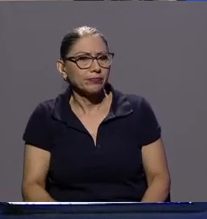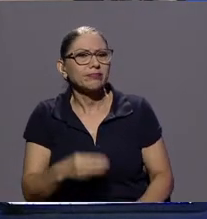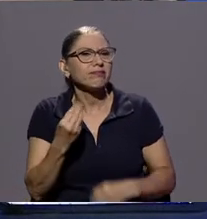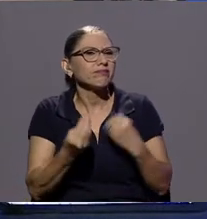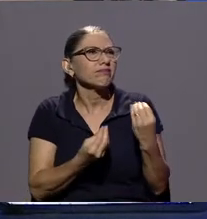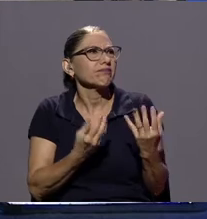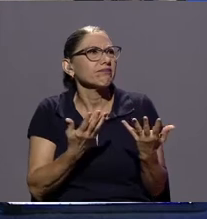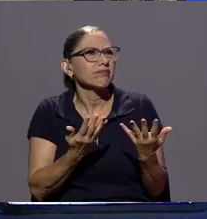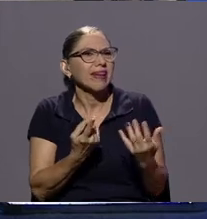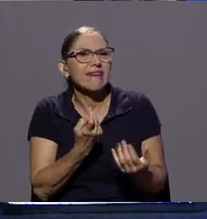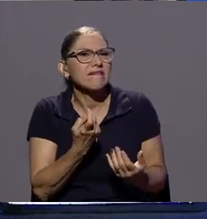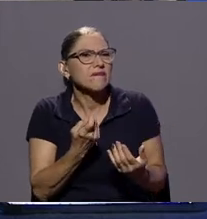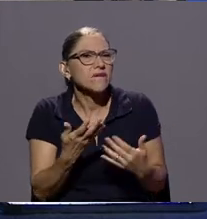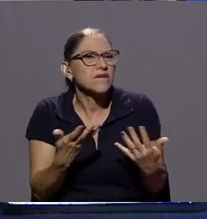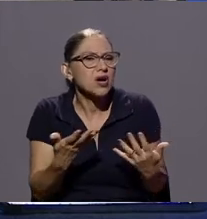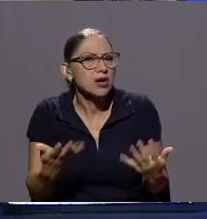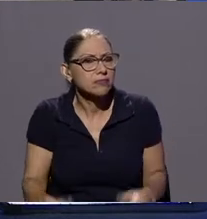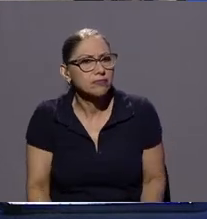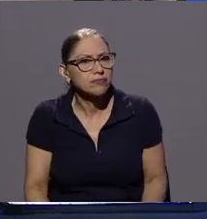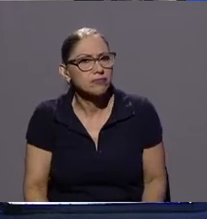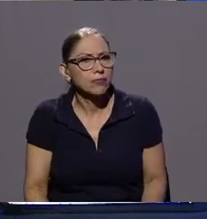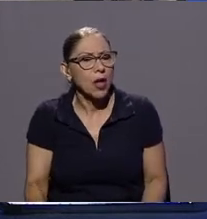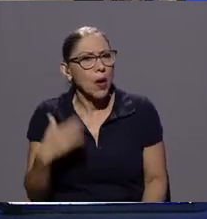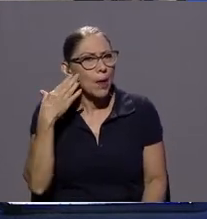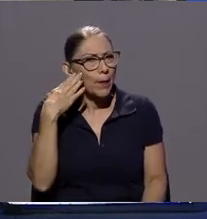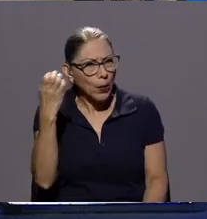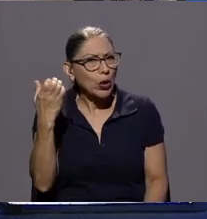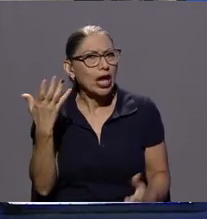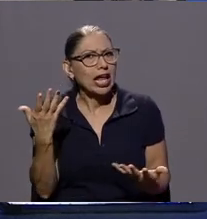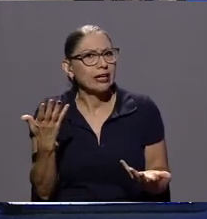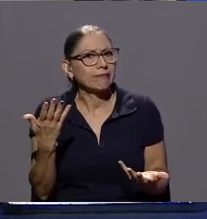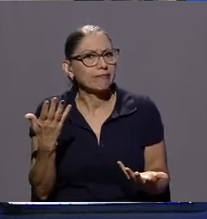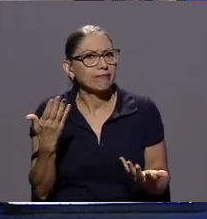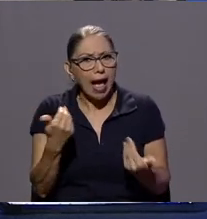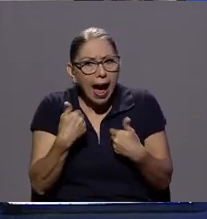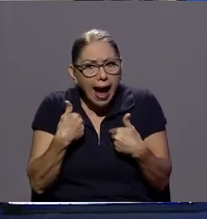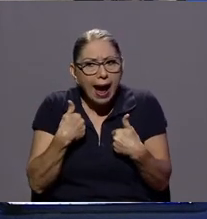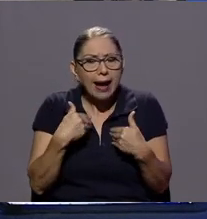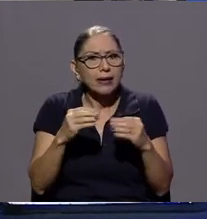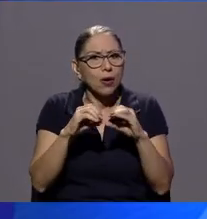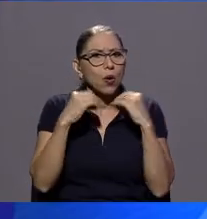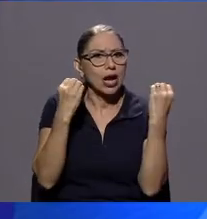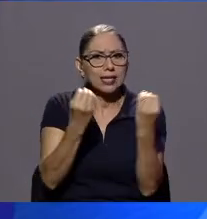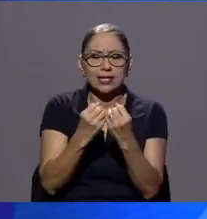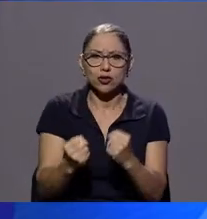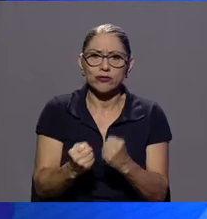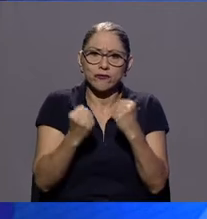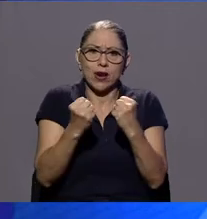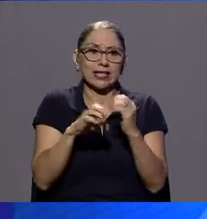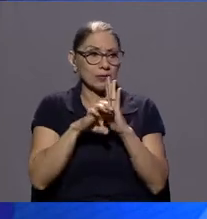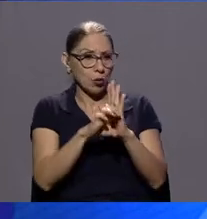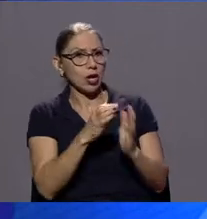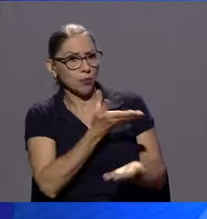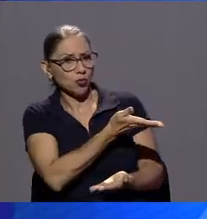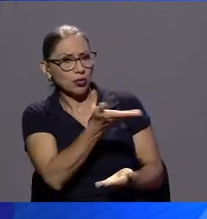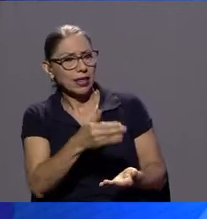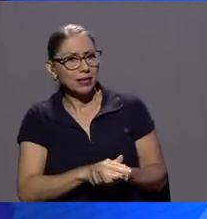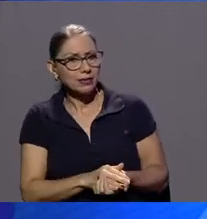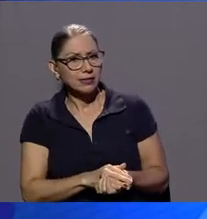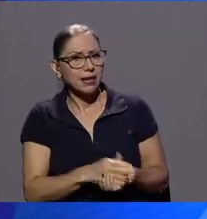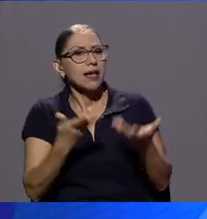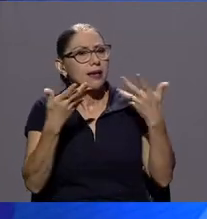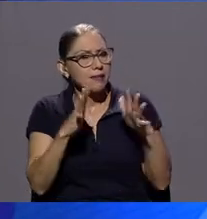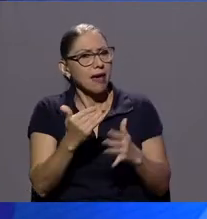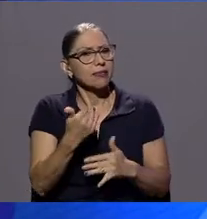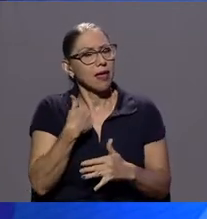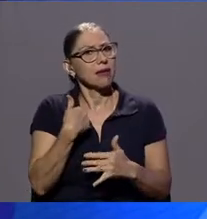¿Qué hace falta? O sea, ¿por qué a pesar de la existencia de organizaciones fuertes como las de ustedes que